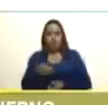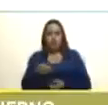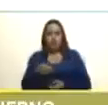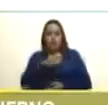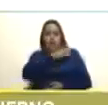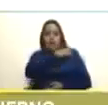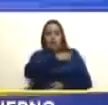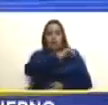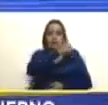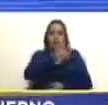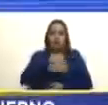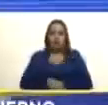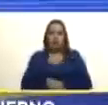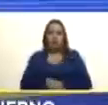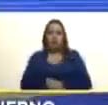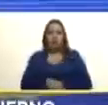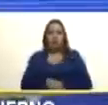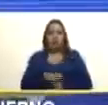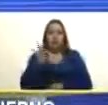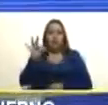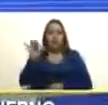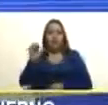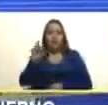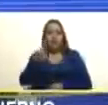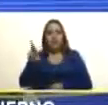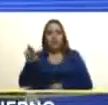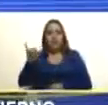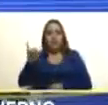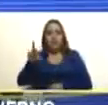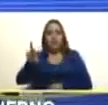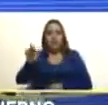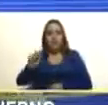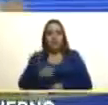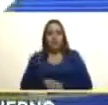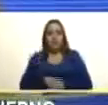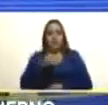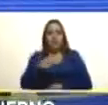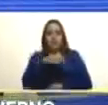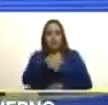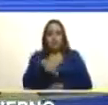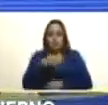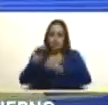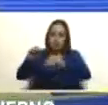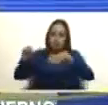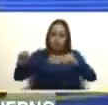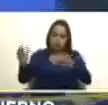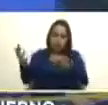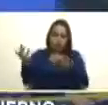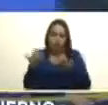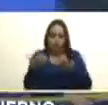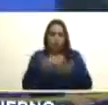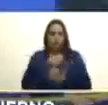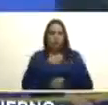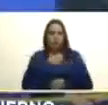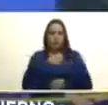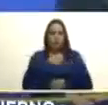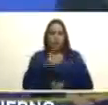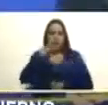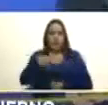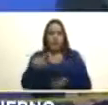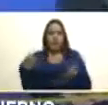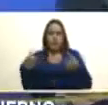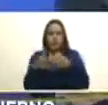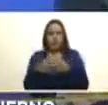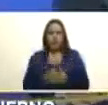ejército hornela ferreira igualmente hemos convocado a esta reunión